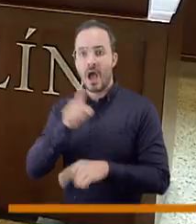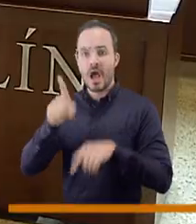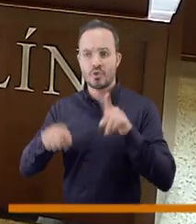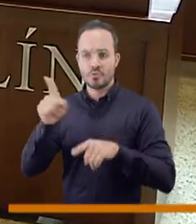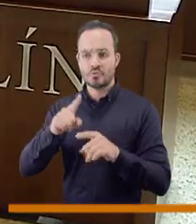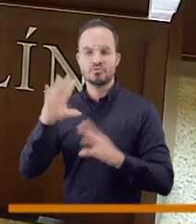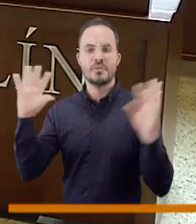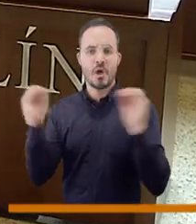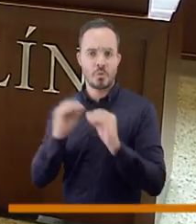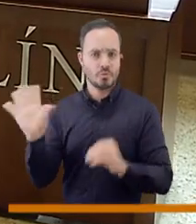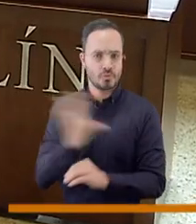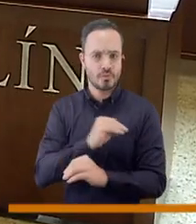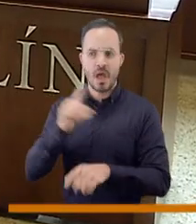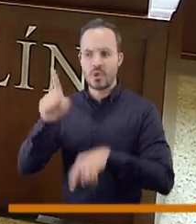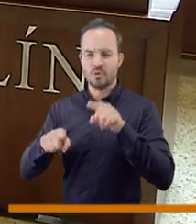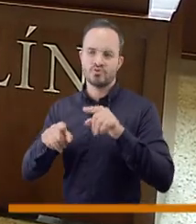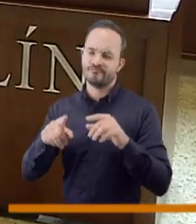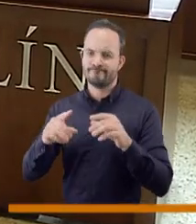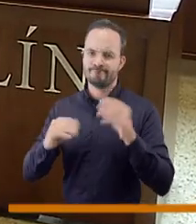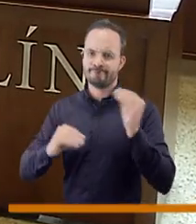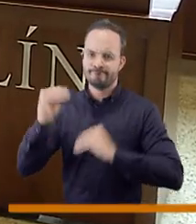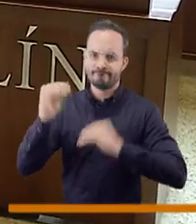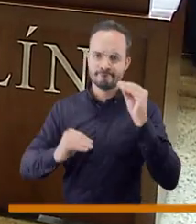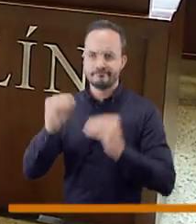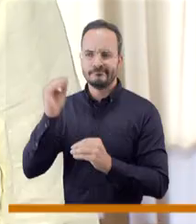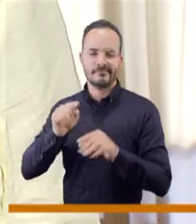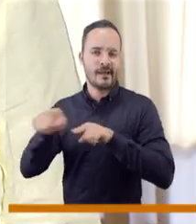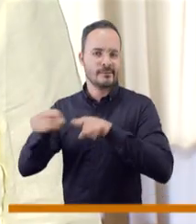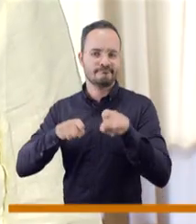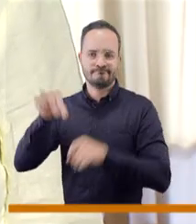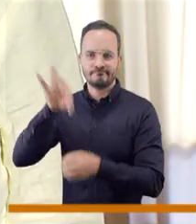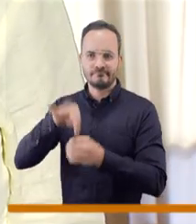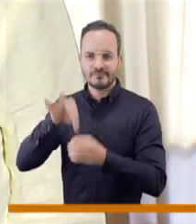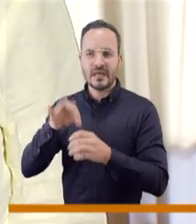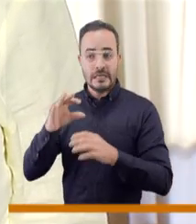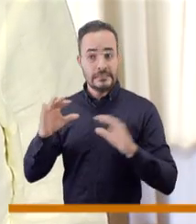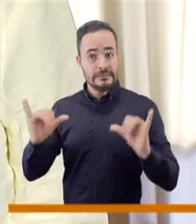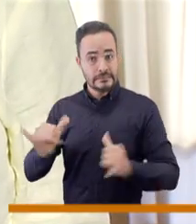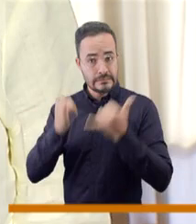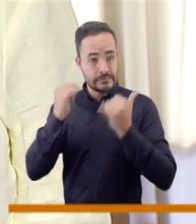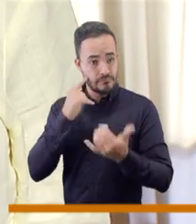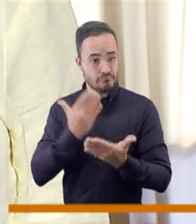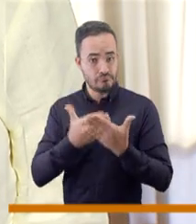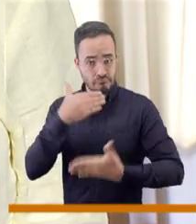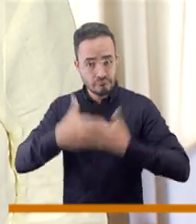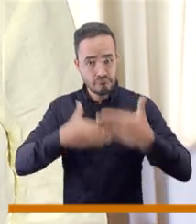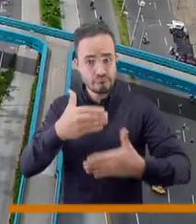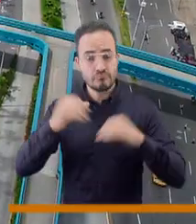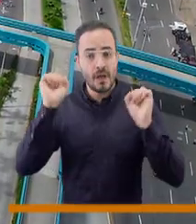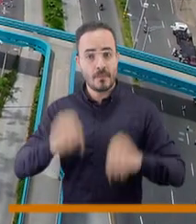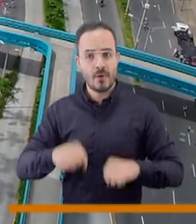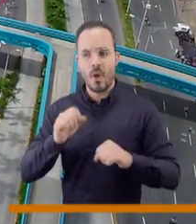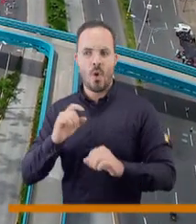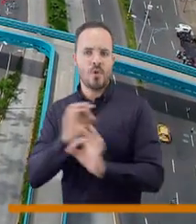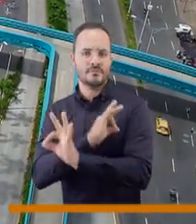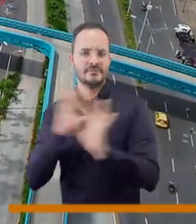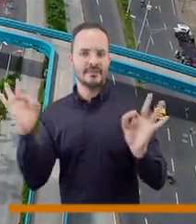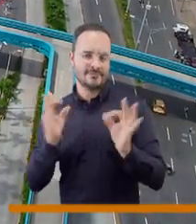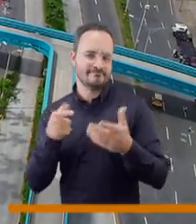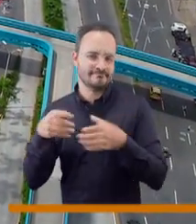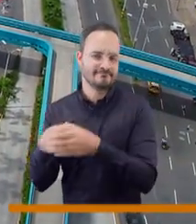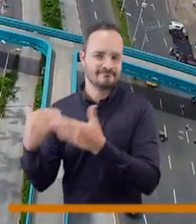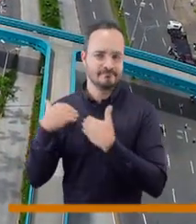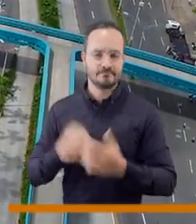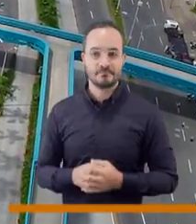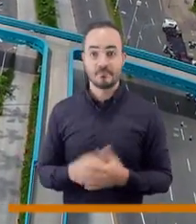decide si se aprueba o no se aprueba los proyectos de acuerdo. Siendo el Plan de